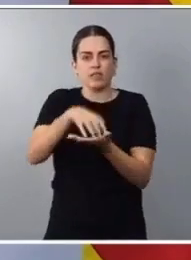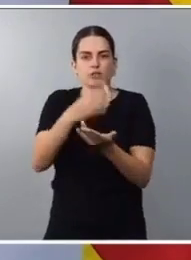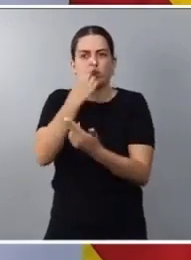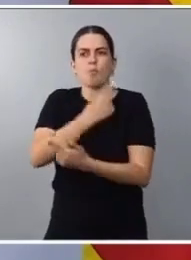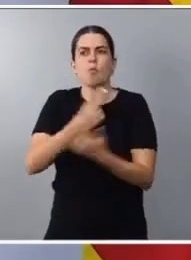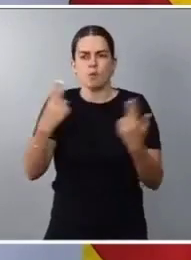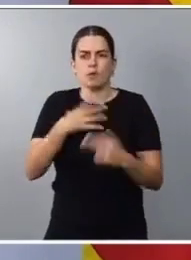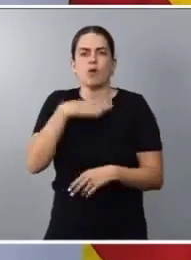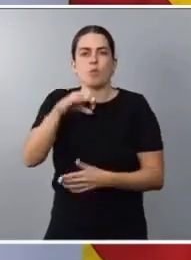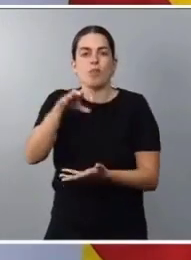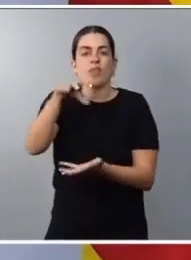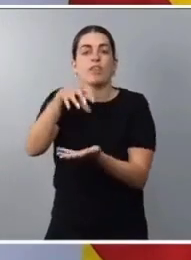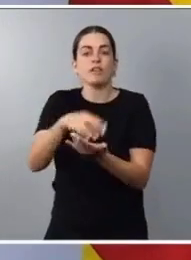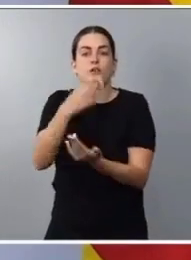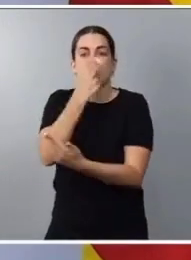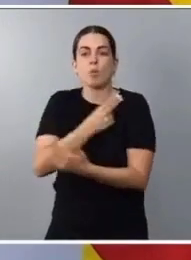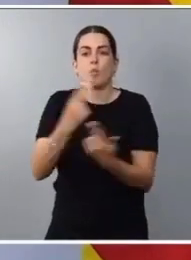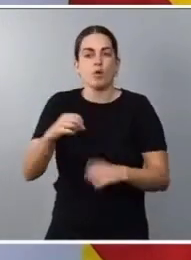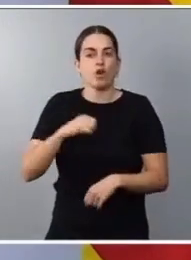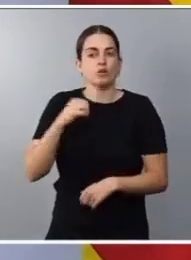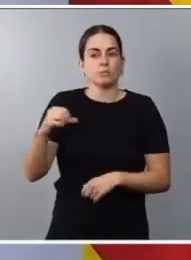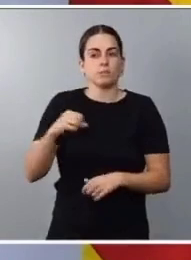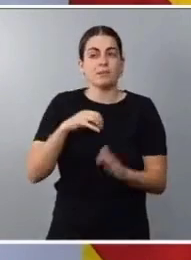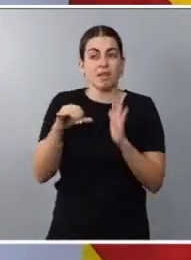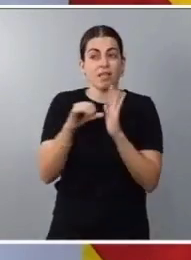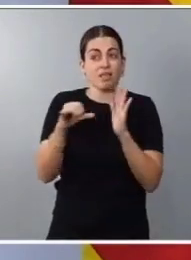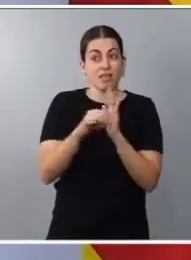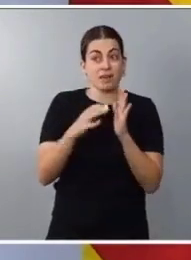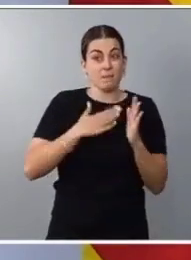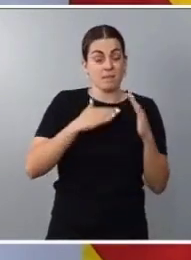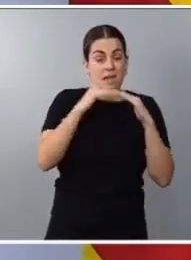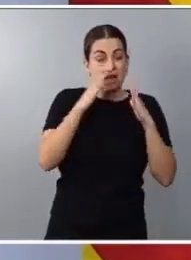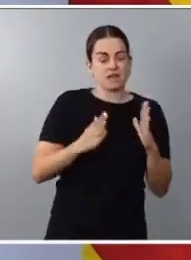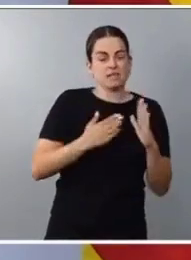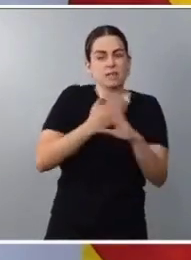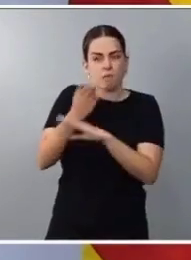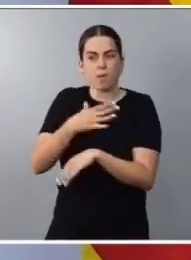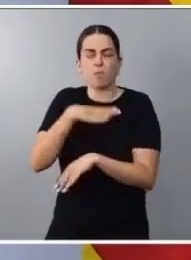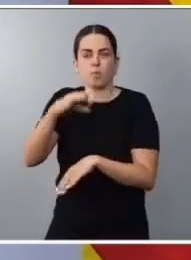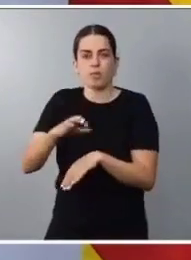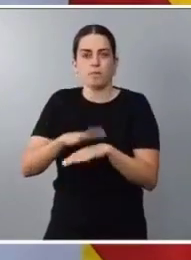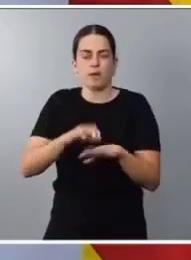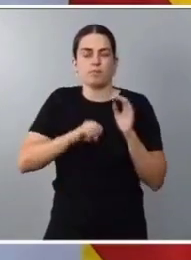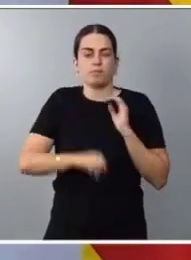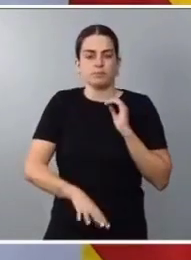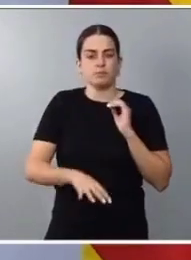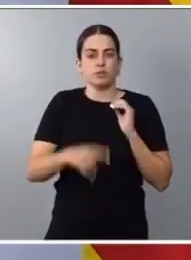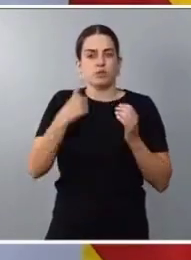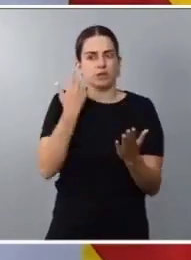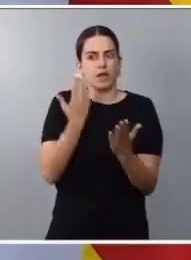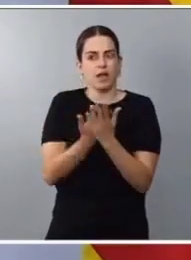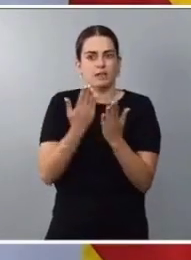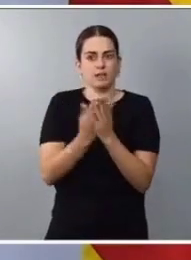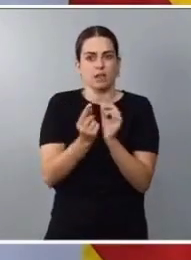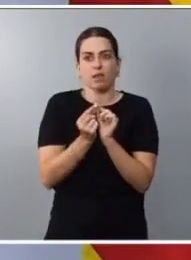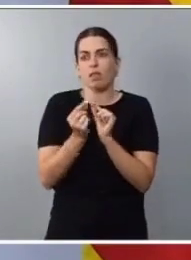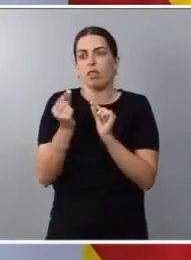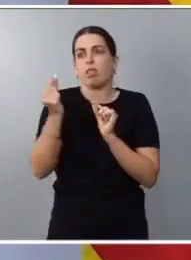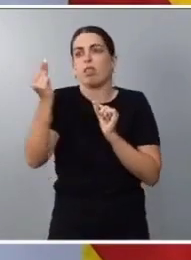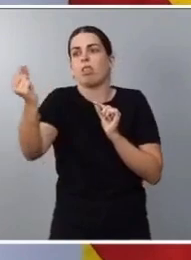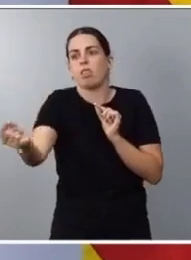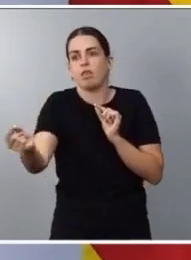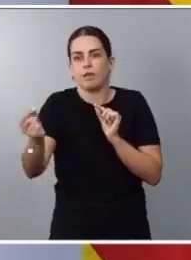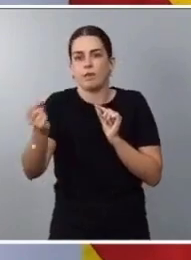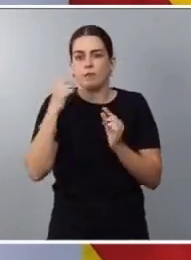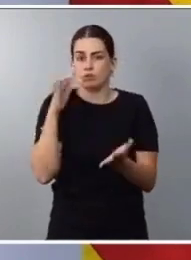el centro público hospitalario más cercano a su domicilio. De esa forma garantizamos que no tengan que desplazarse, como ocurre ahora en muchas